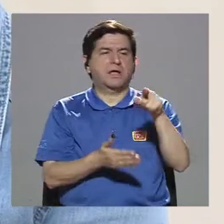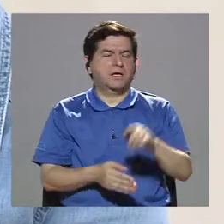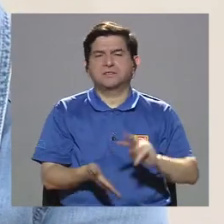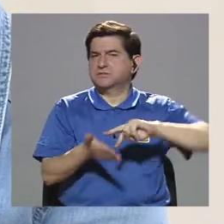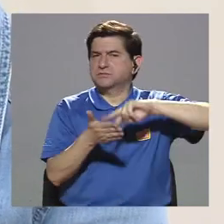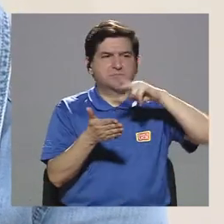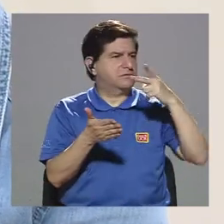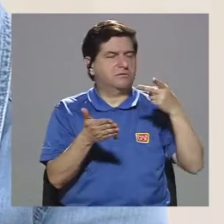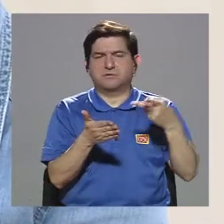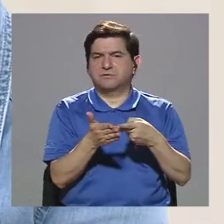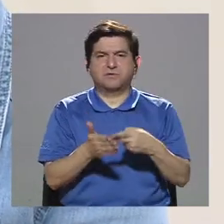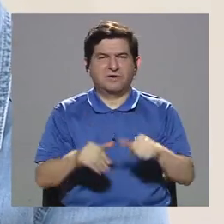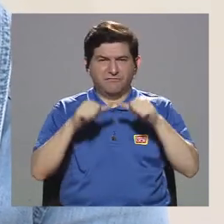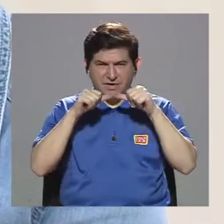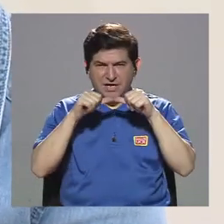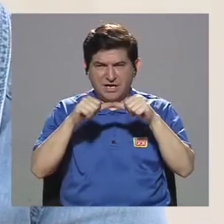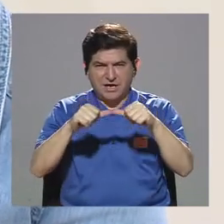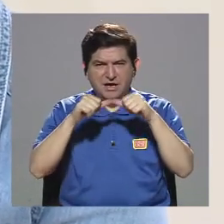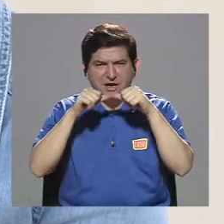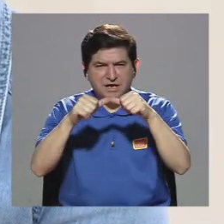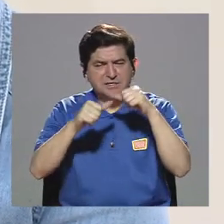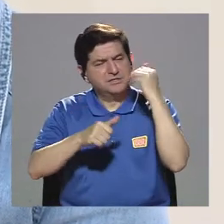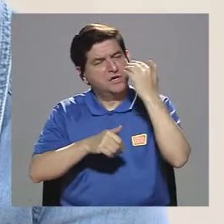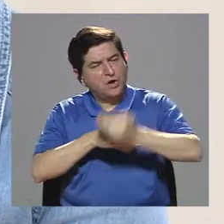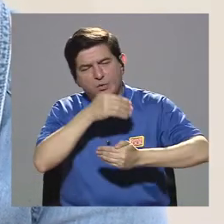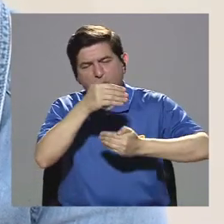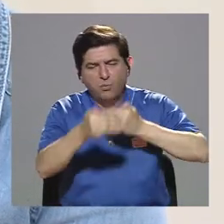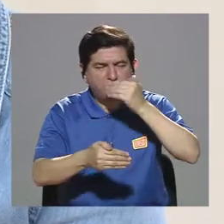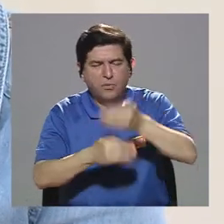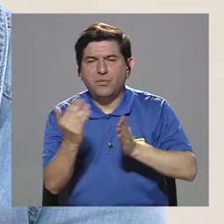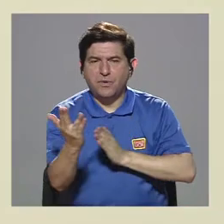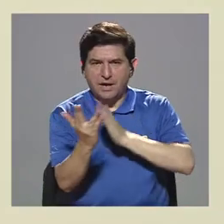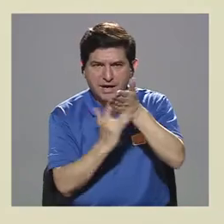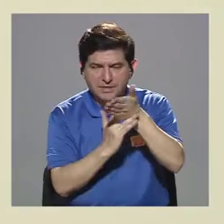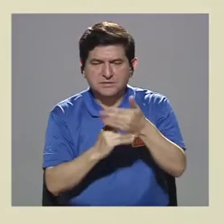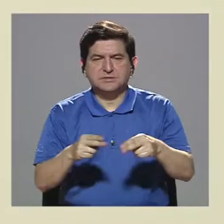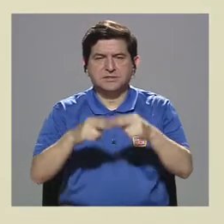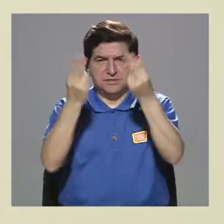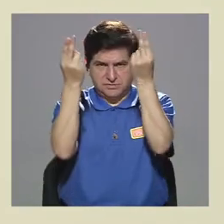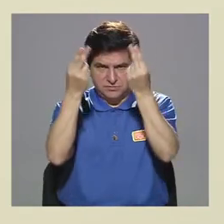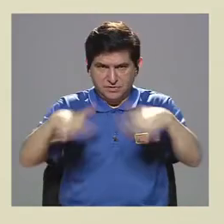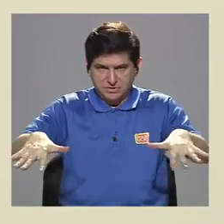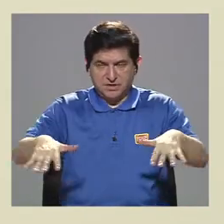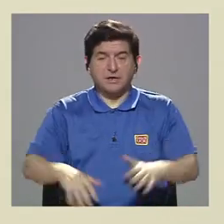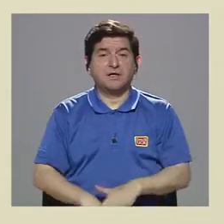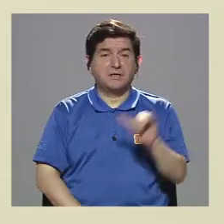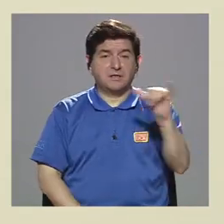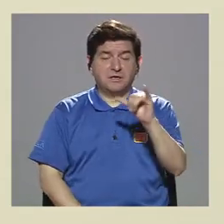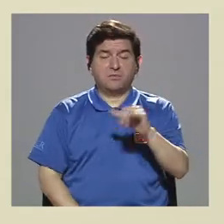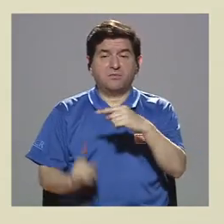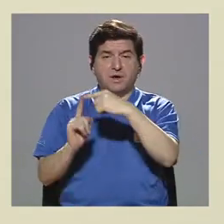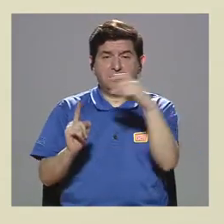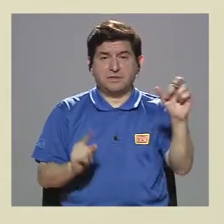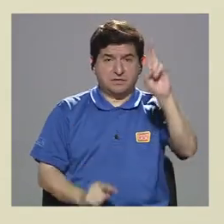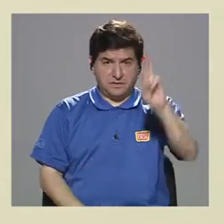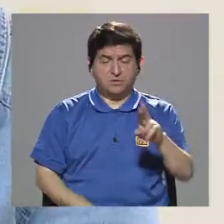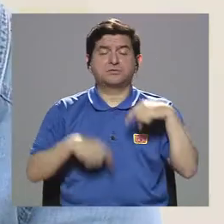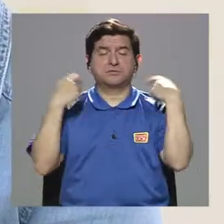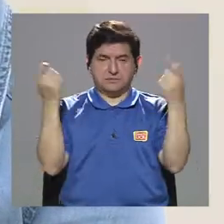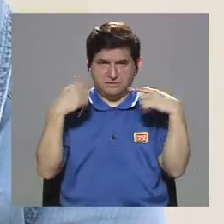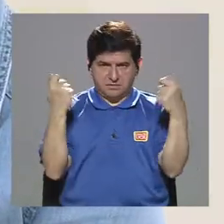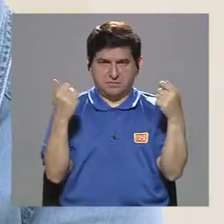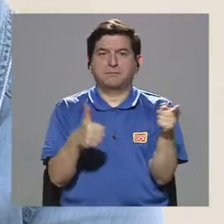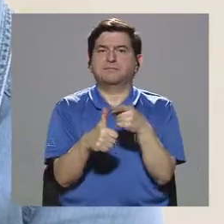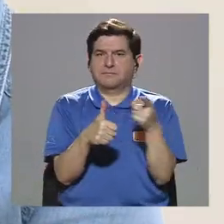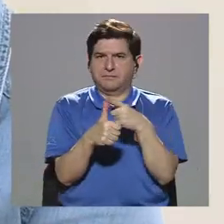esto no siga en esta bola de nieve en el acceso a Internet. Y por eso es que también nos sumamos desde Costa Rica a celebrarlo.